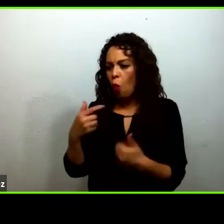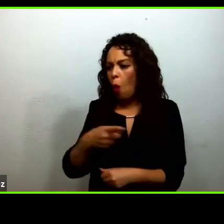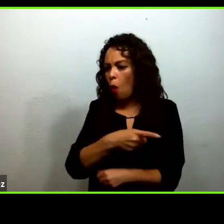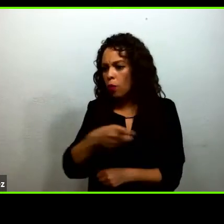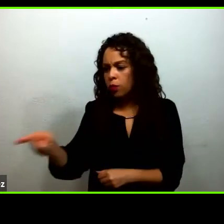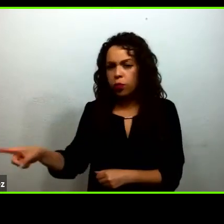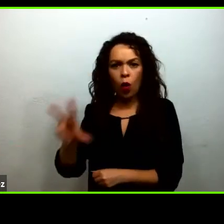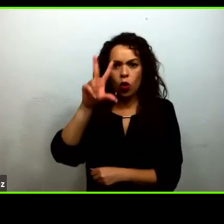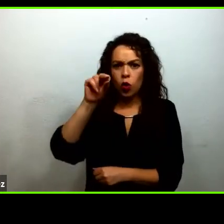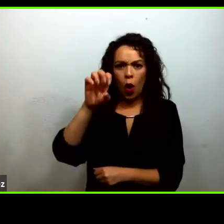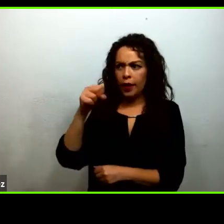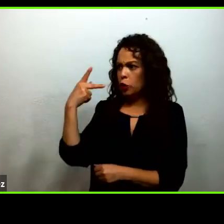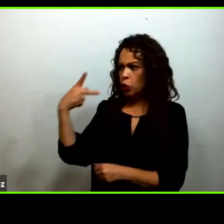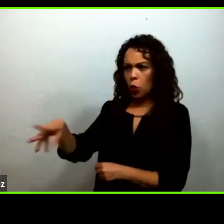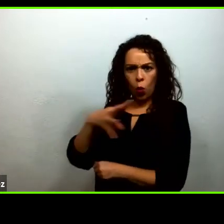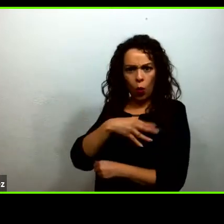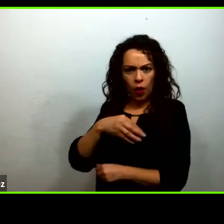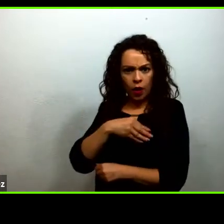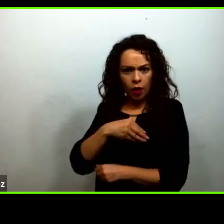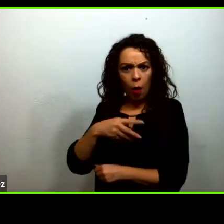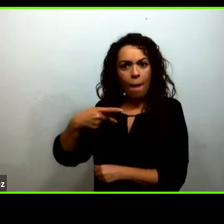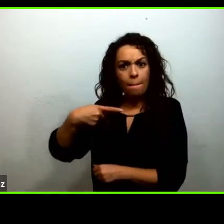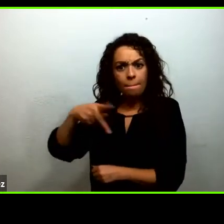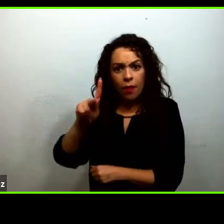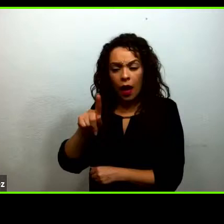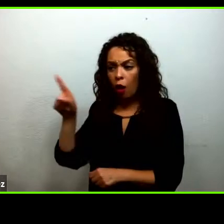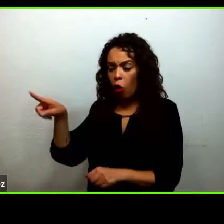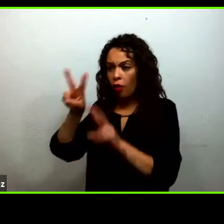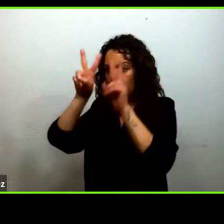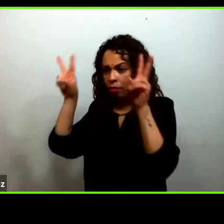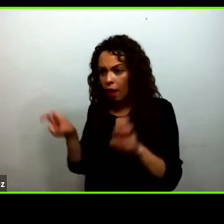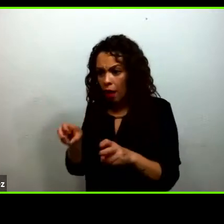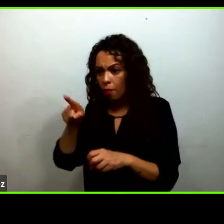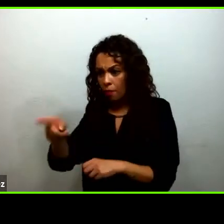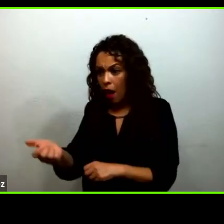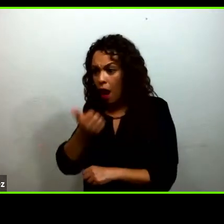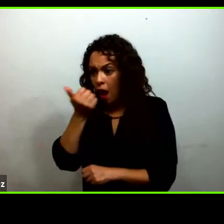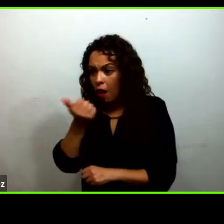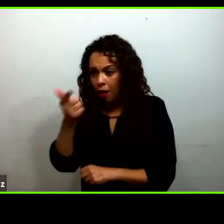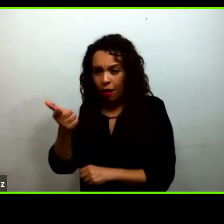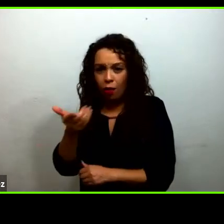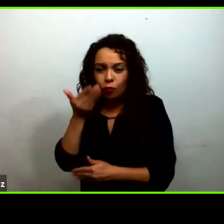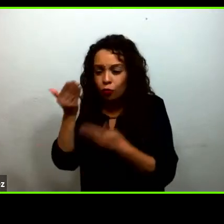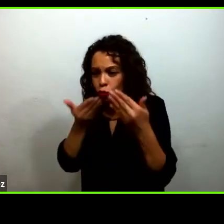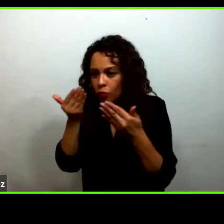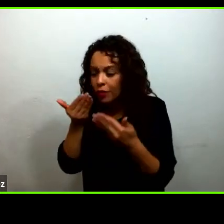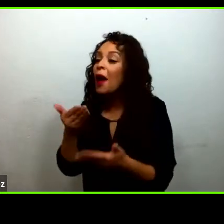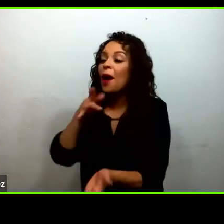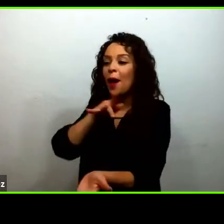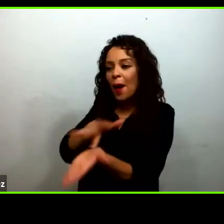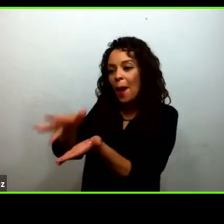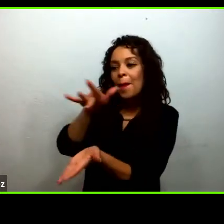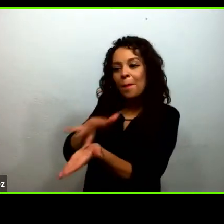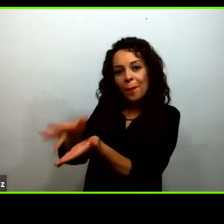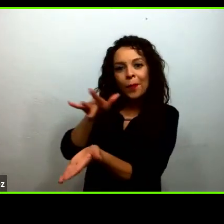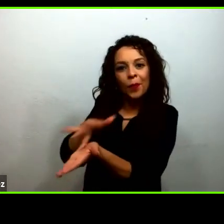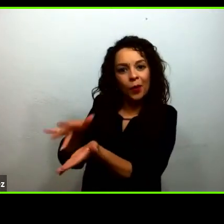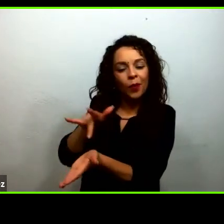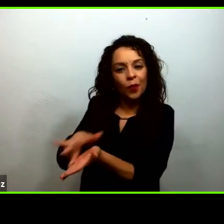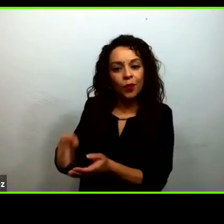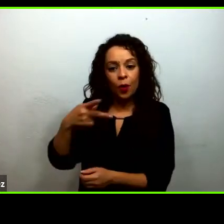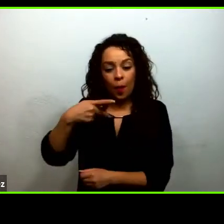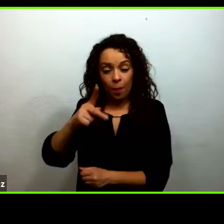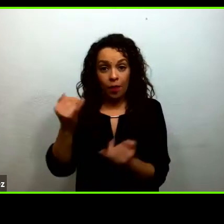en aquellos temas que ellos mismos estudiaron. Pero también han suscitado experiencias interesantes de